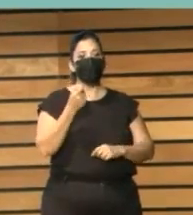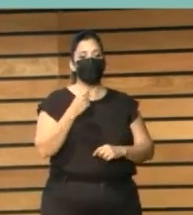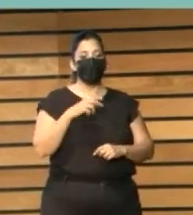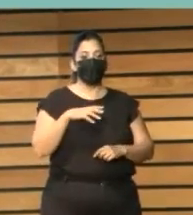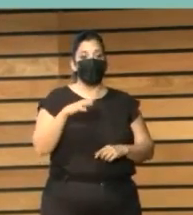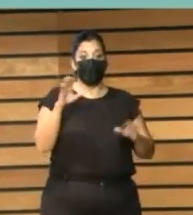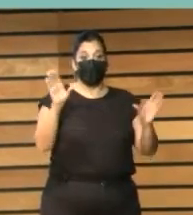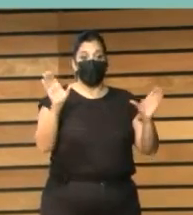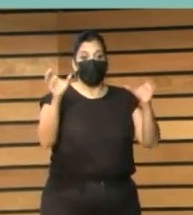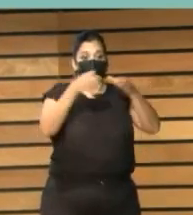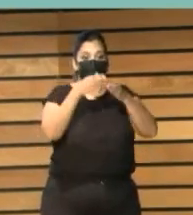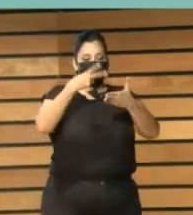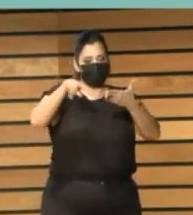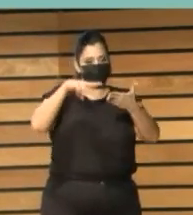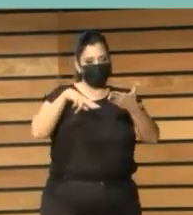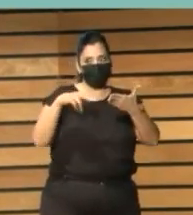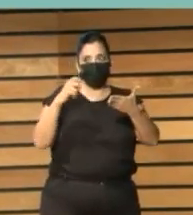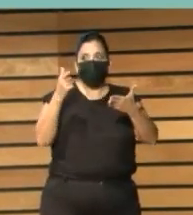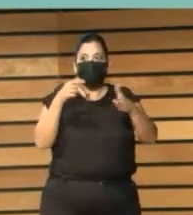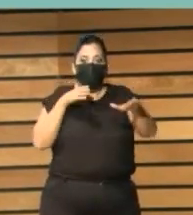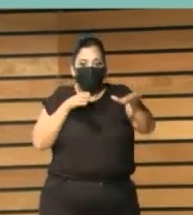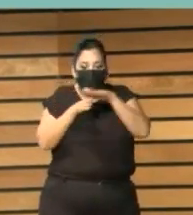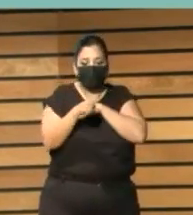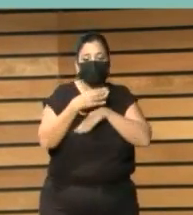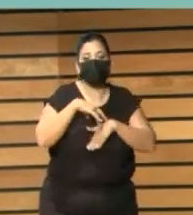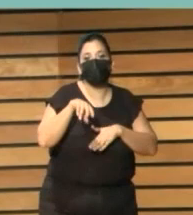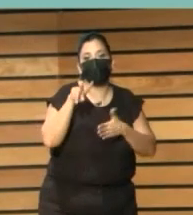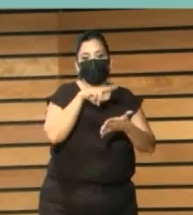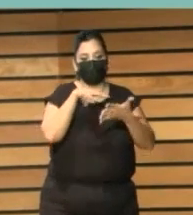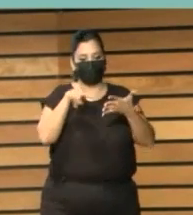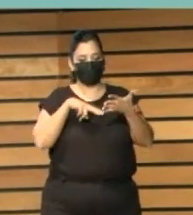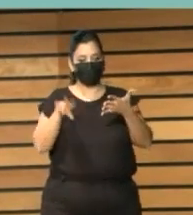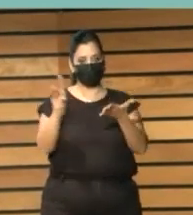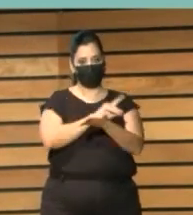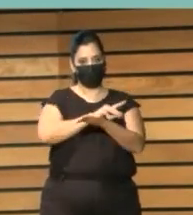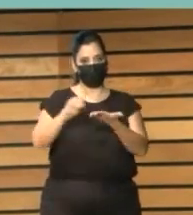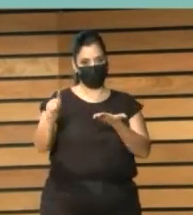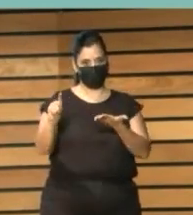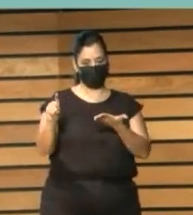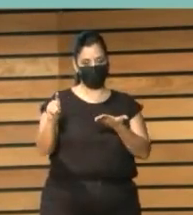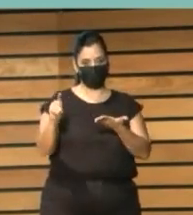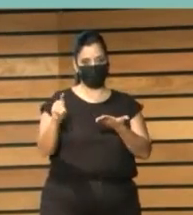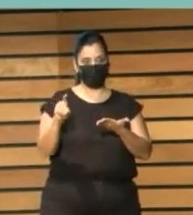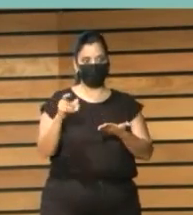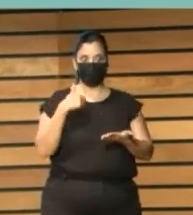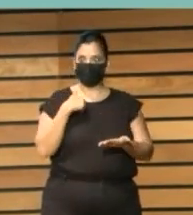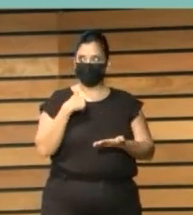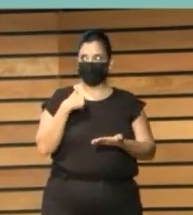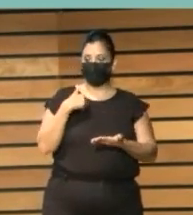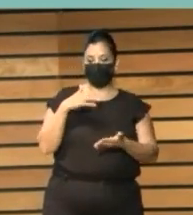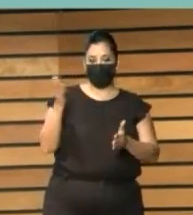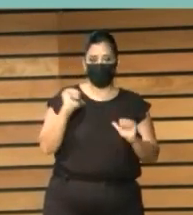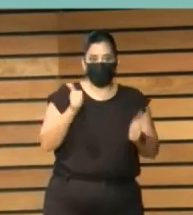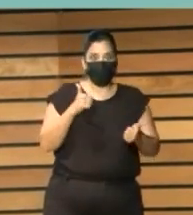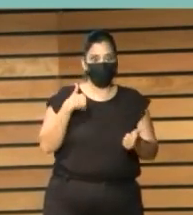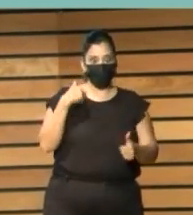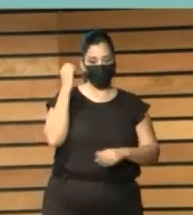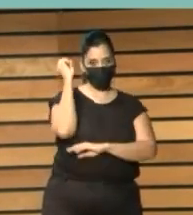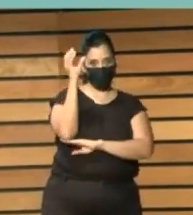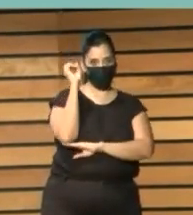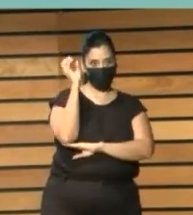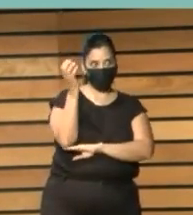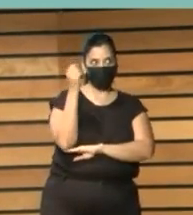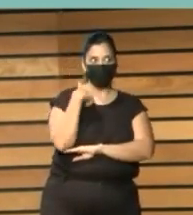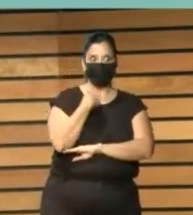lectores. Eso fue cuando Rafael me lo pidió y luego cuando me enfrenté a hacerlo digo vaya, te has pasado un poco entre el